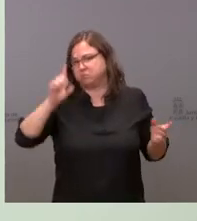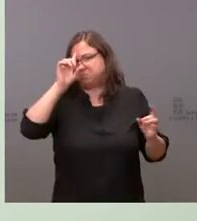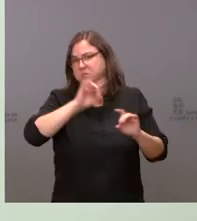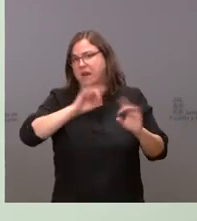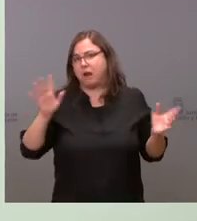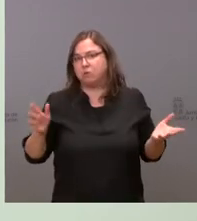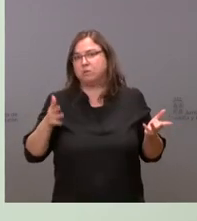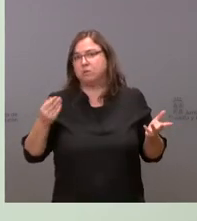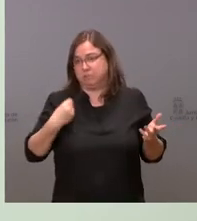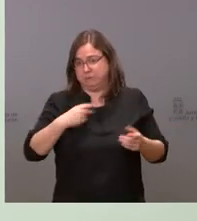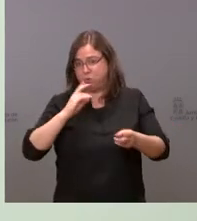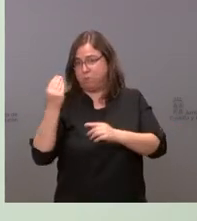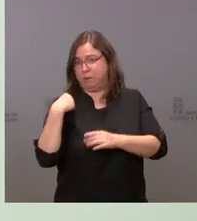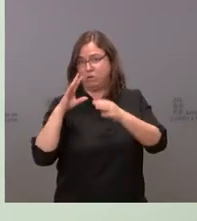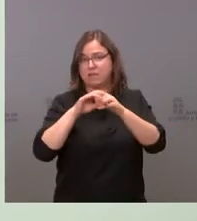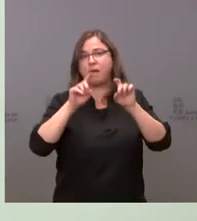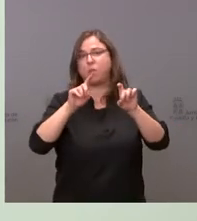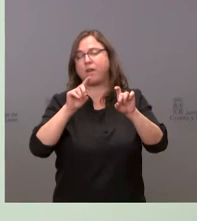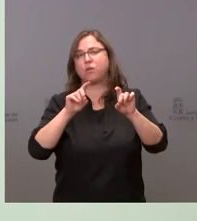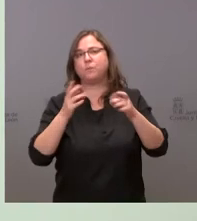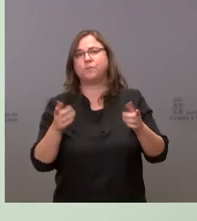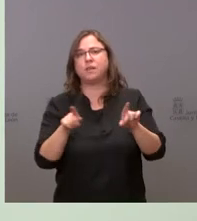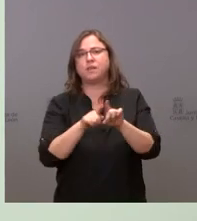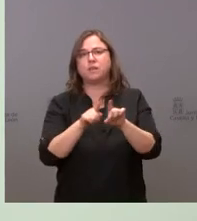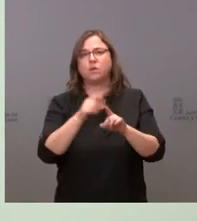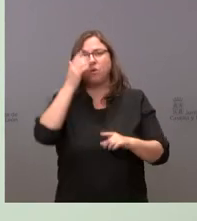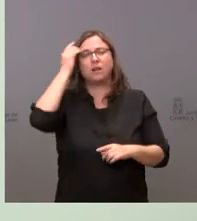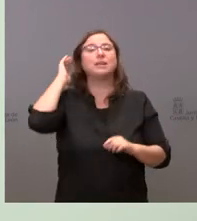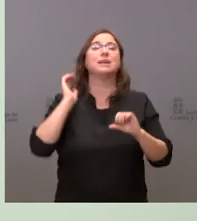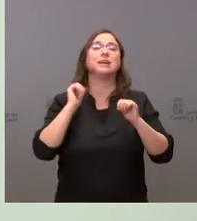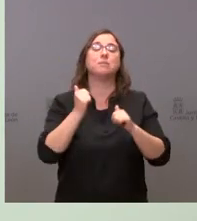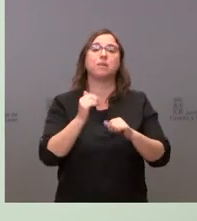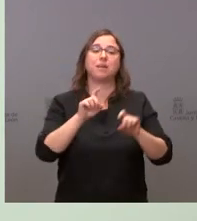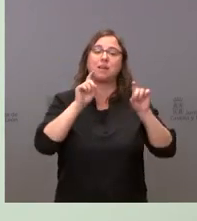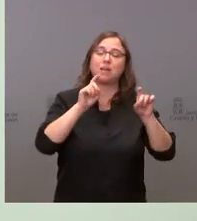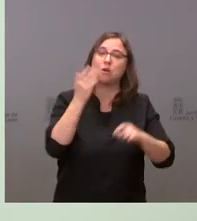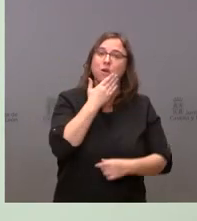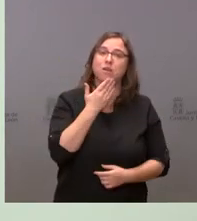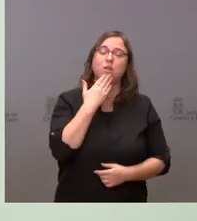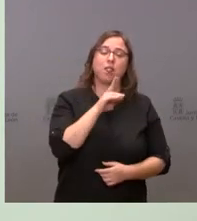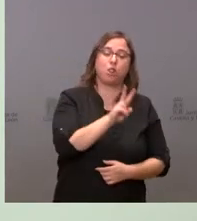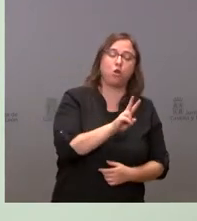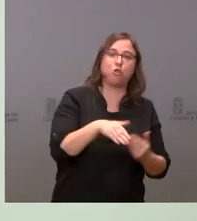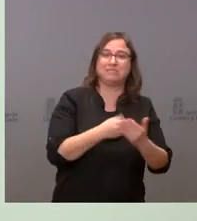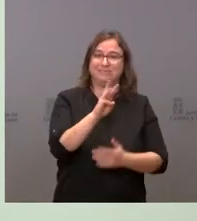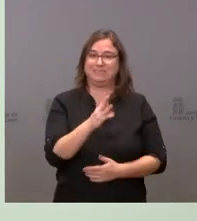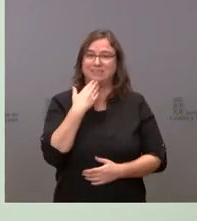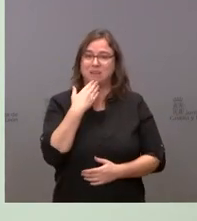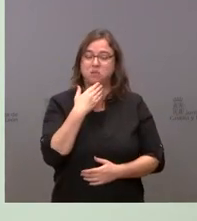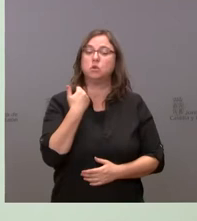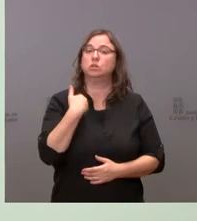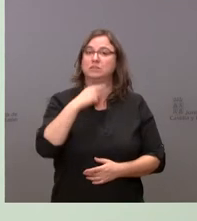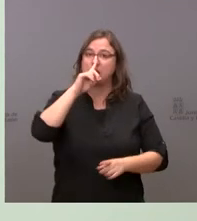vamos, respecto a la pregunta sobre educación, la educación, incorporar la educación de dos a tres años, ya se contempla para el próximo